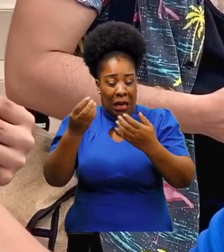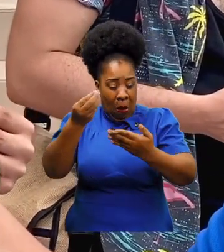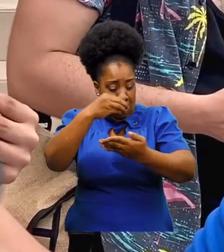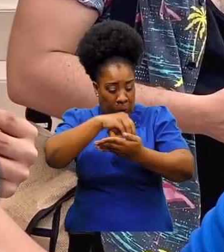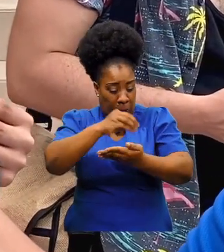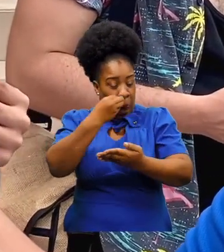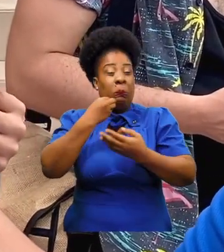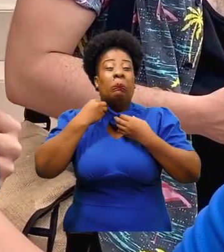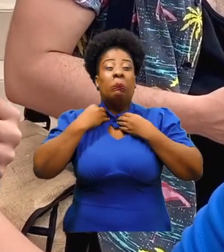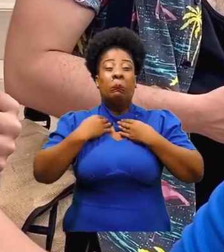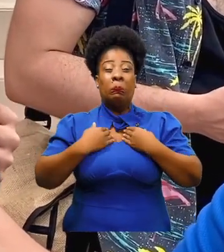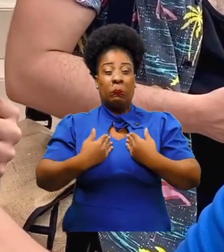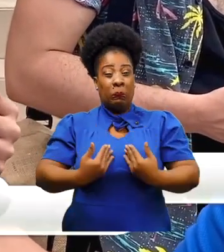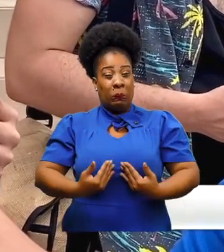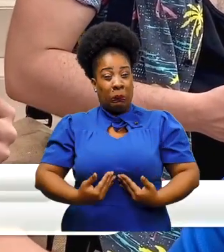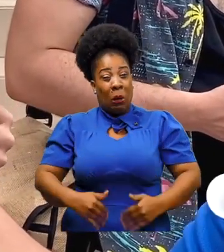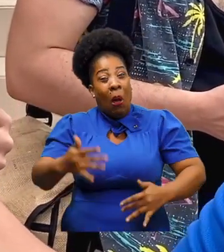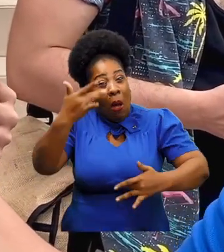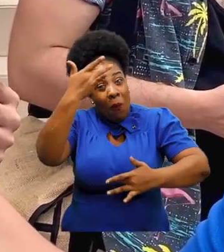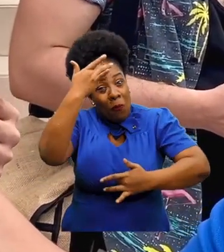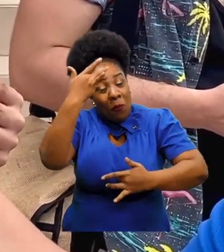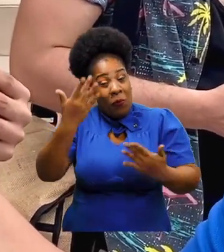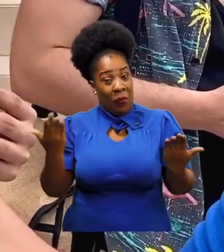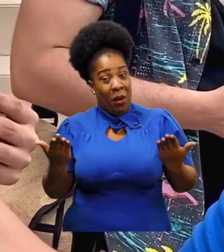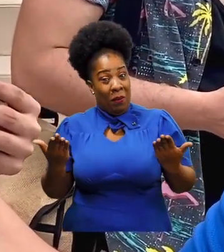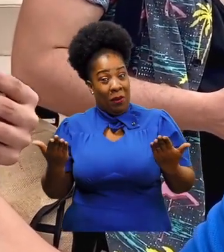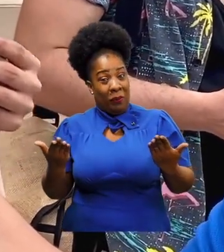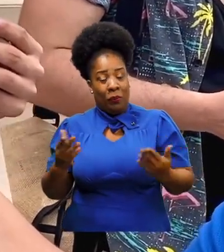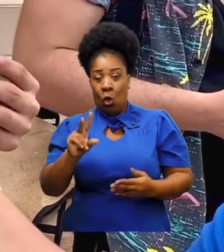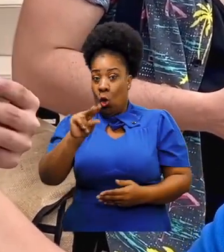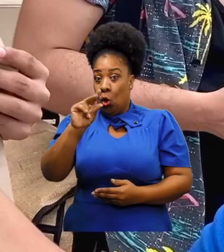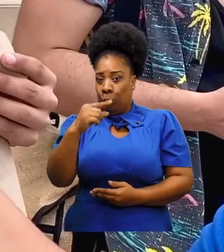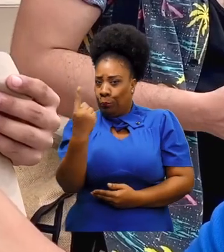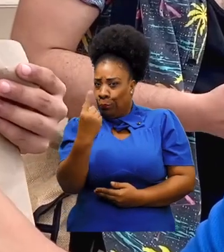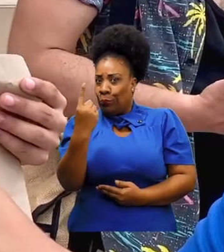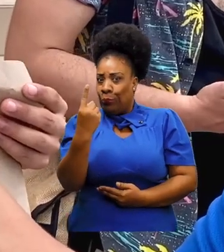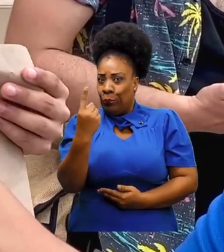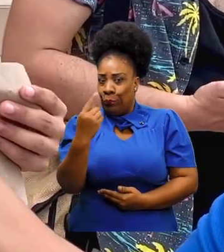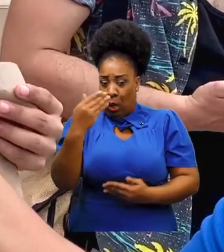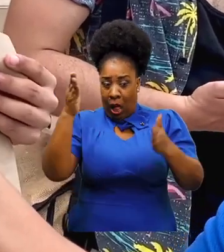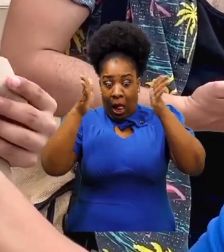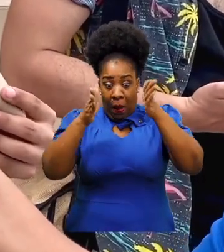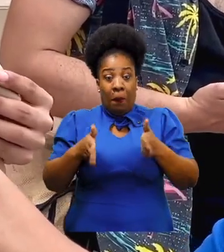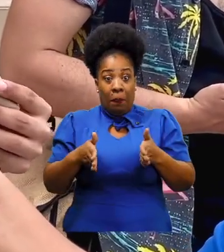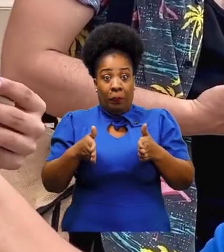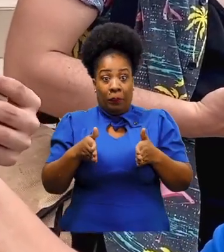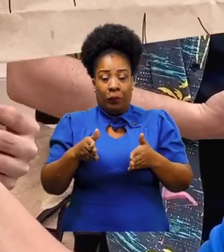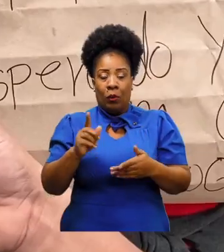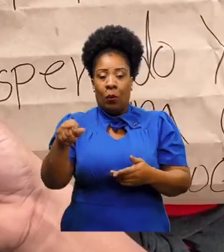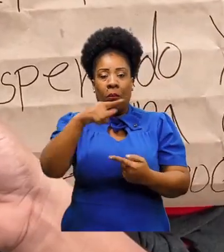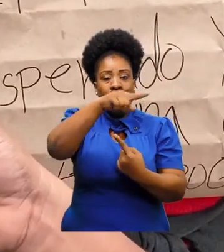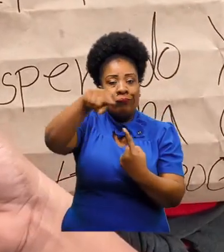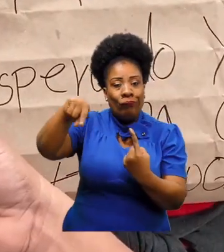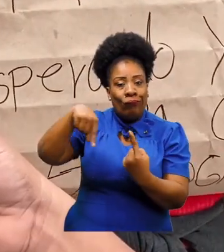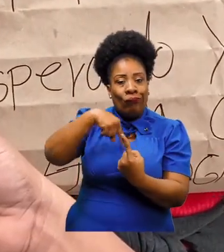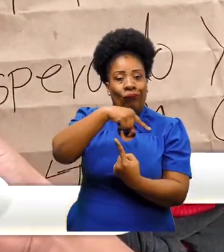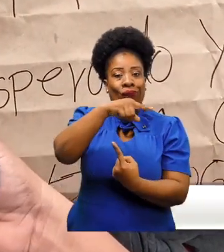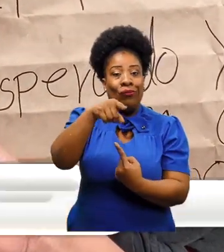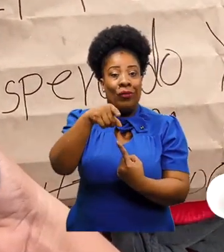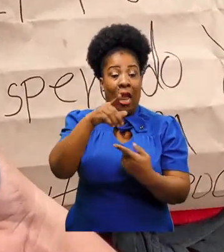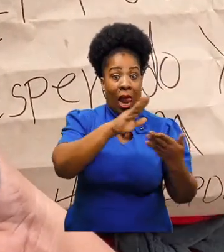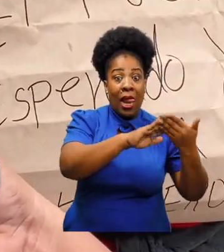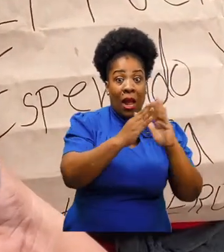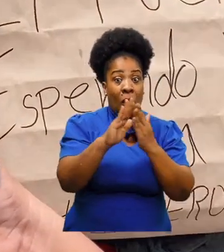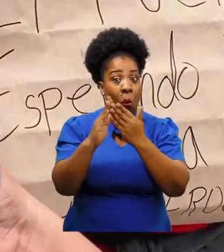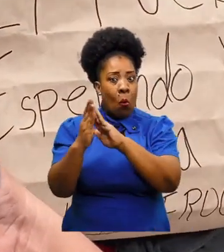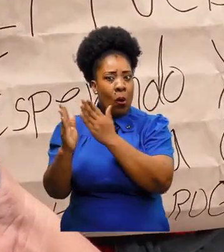se acumulan dentro del organismo humano y causan afectaciones, no solo a las personas, sino a la biodiversidad. Sabemos el estado en el